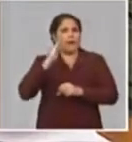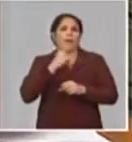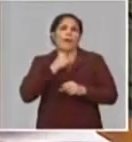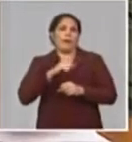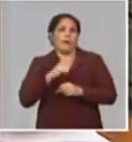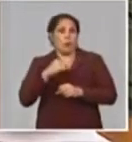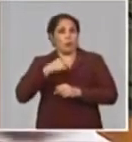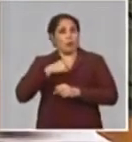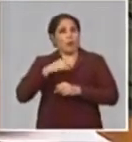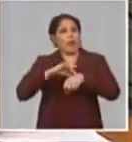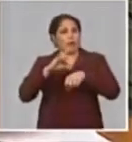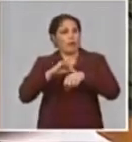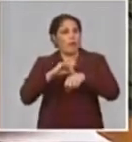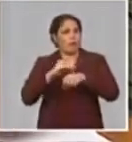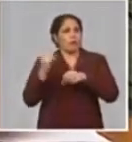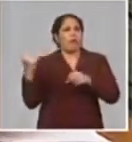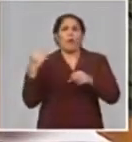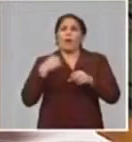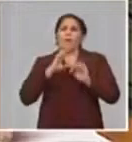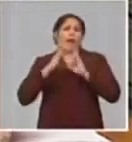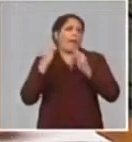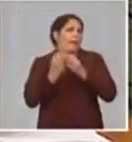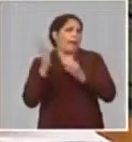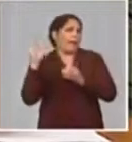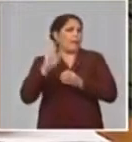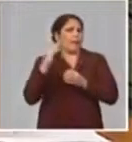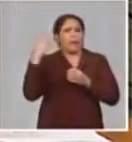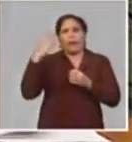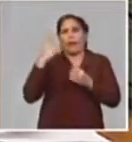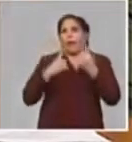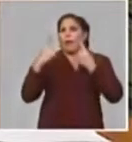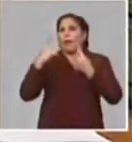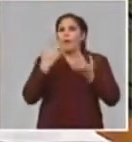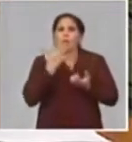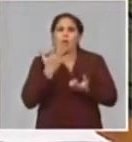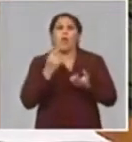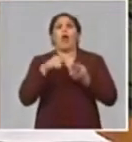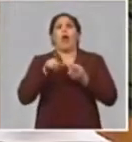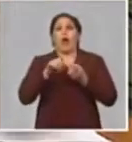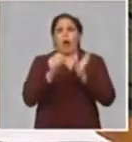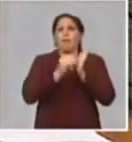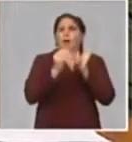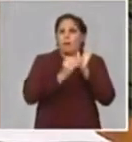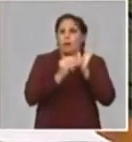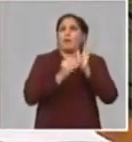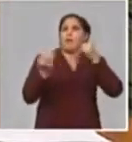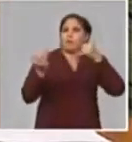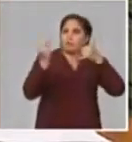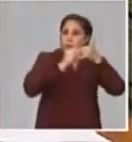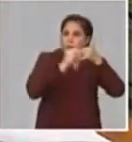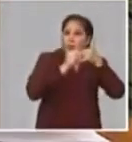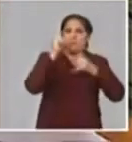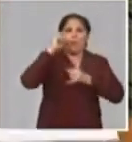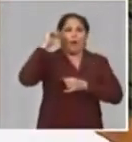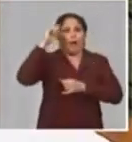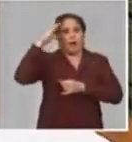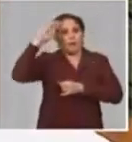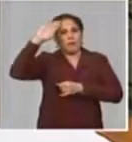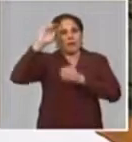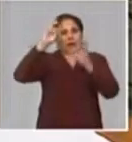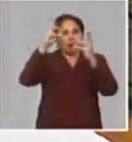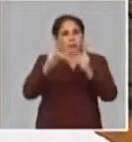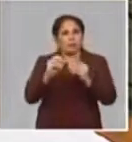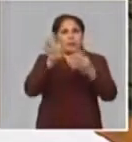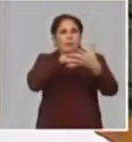explicar también otras aplicaciones que se están produciendo a nivel local, que muestran información sobre la enfermedad y también sobre las